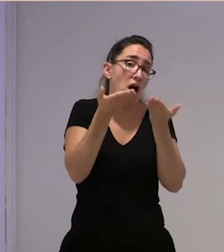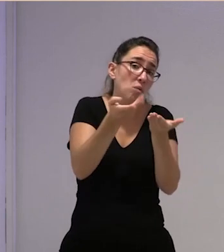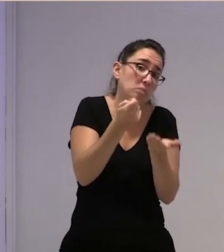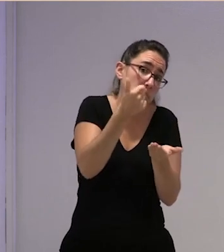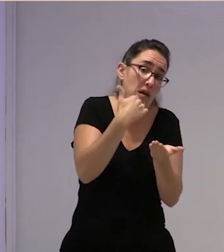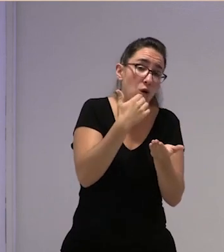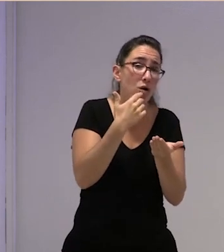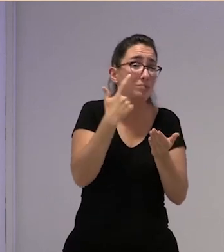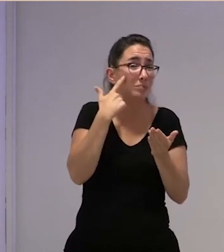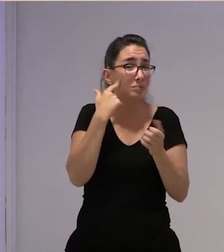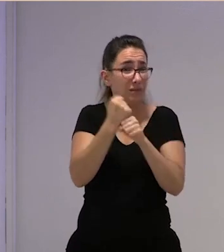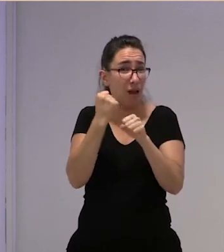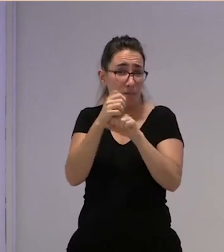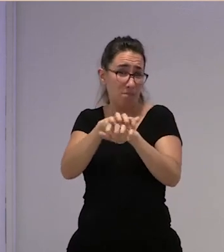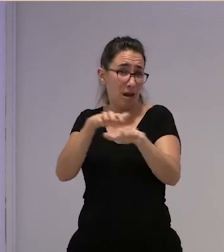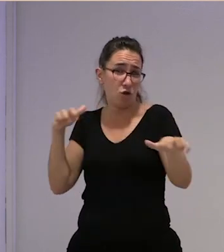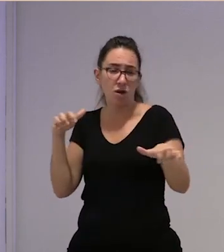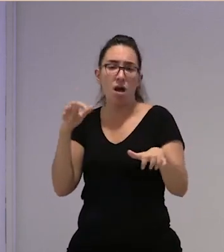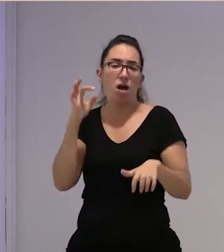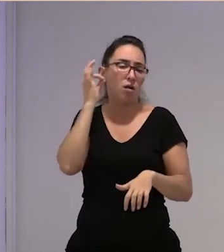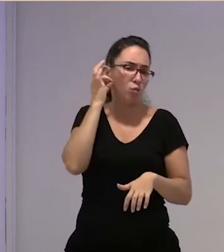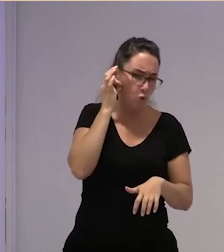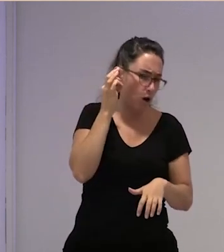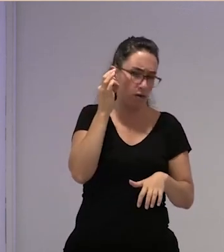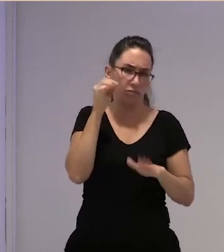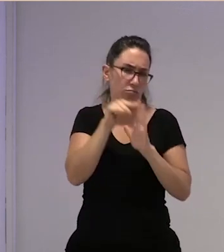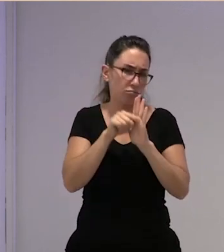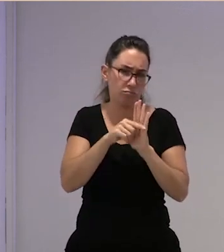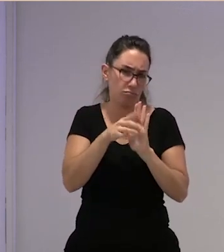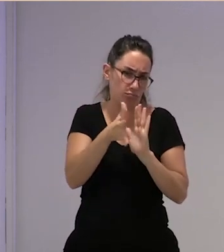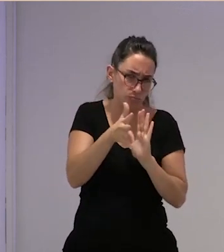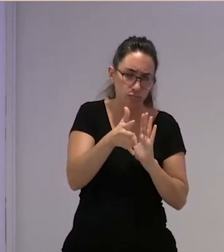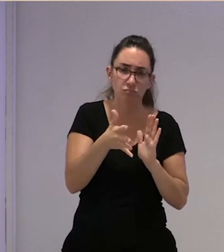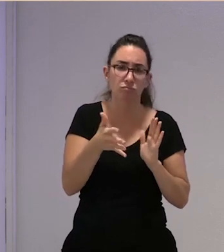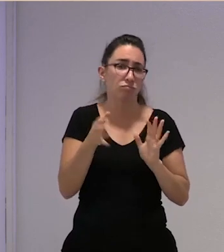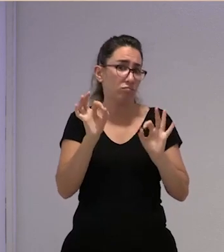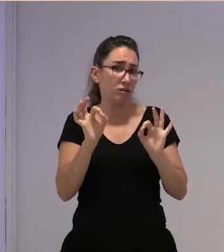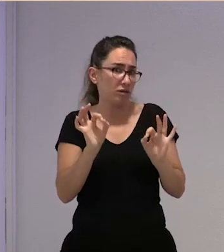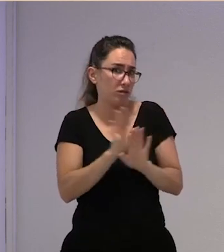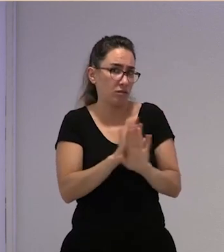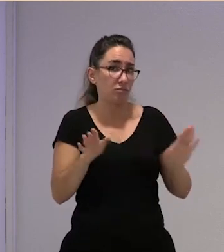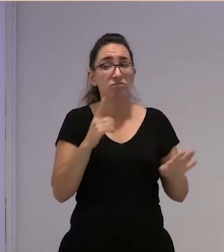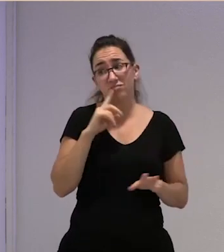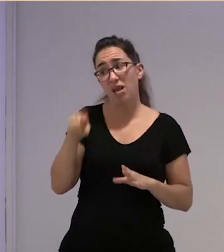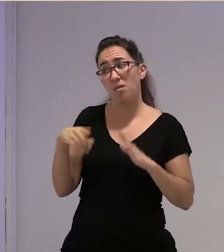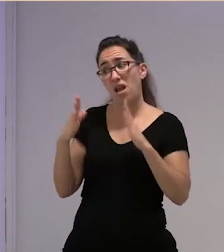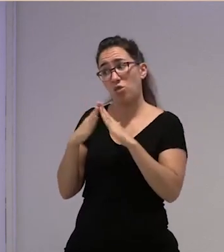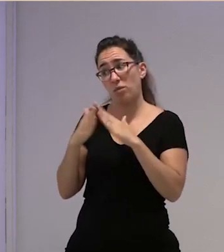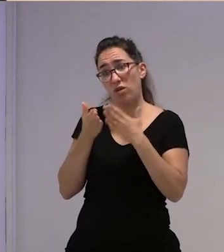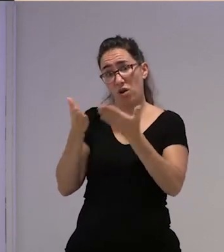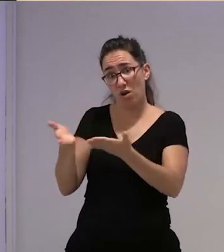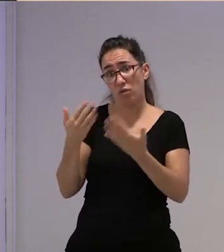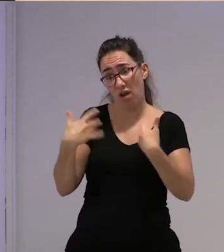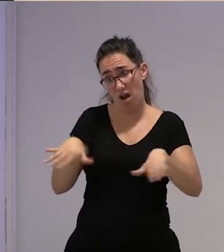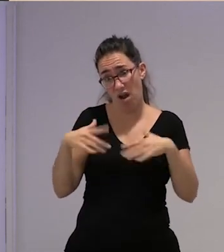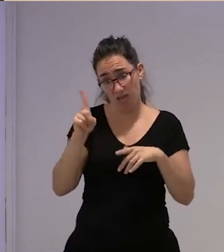todos los trabajos precarizados y feminizados pues bueno la ayuda a domicilio también tiene los zultos claro tenemos otra